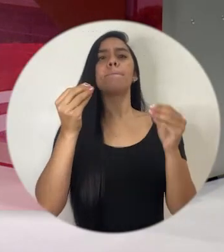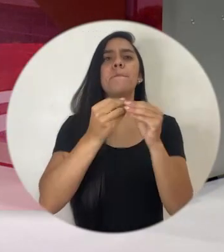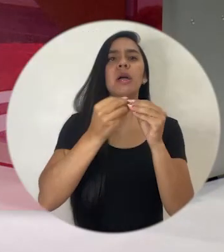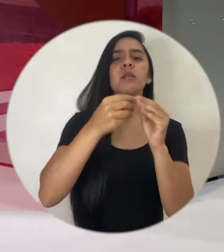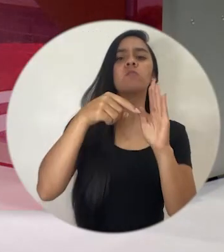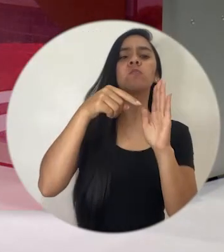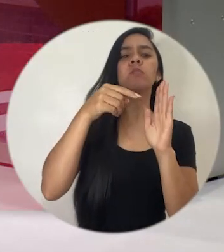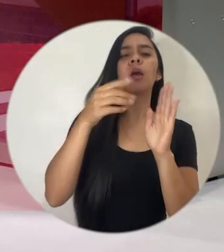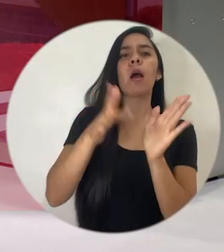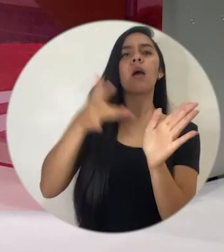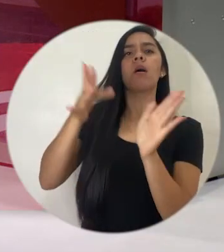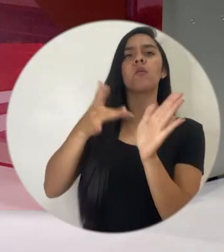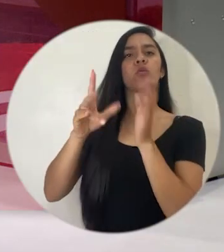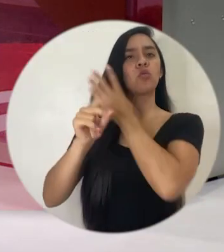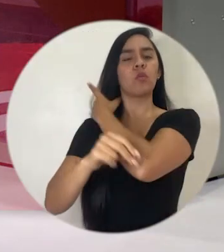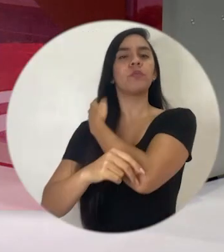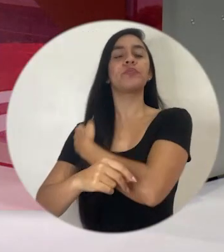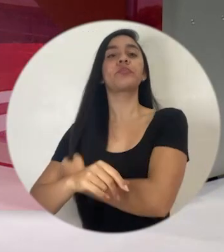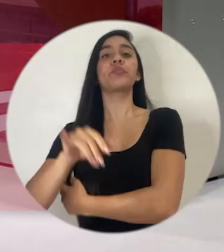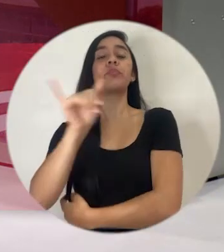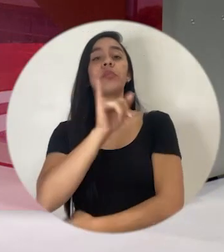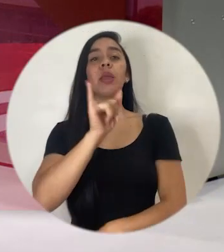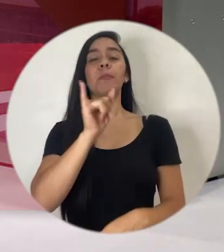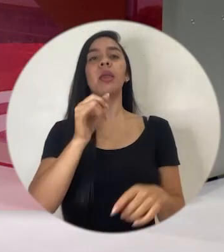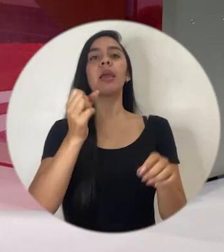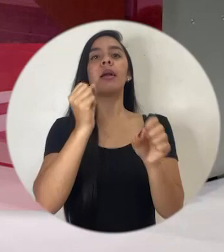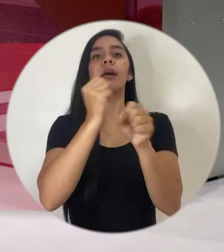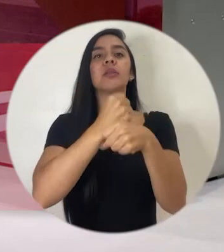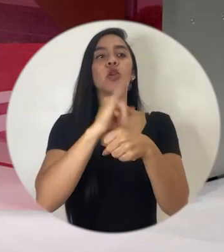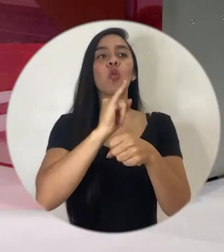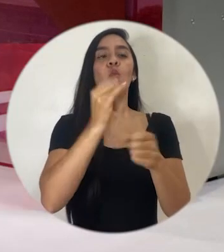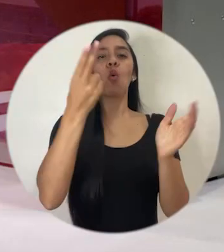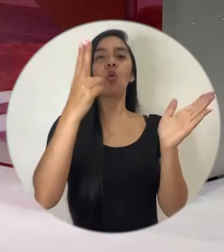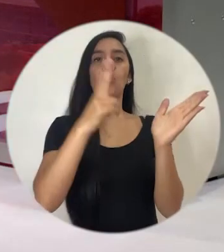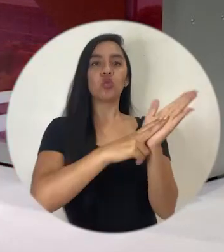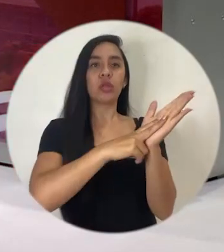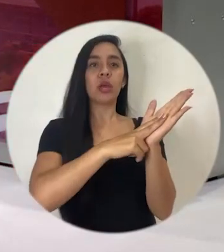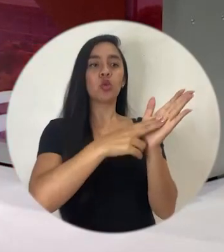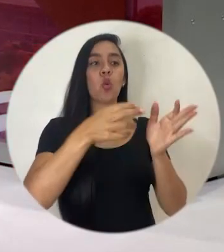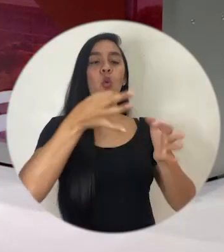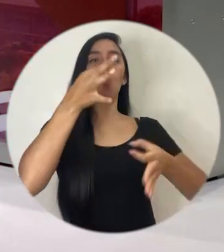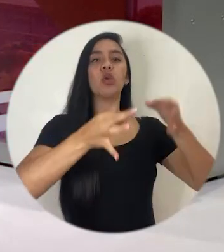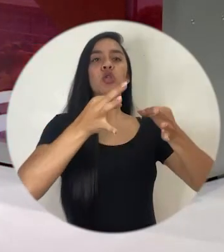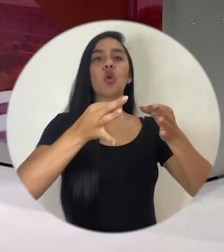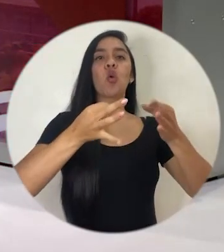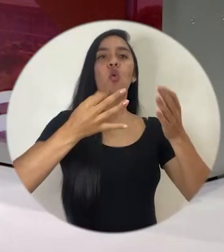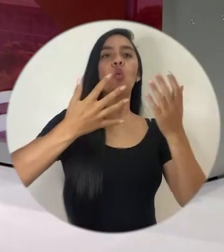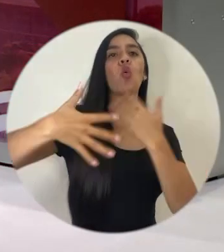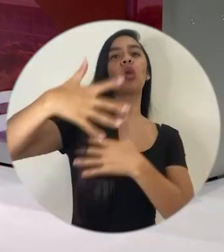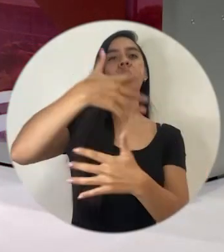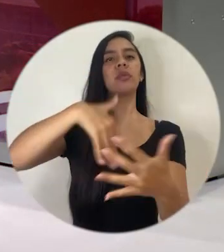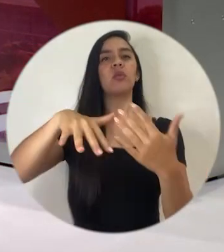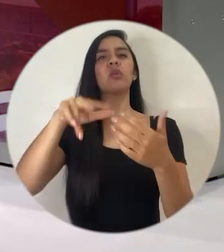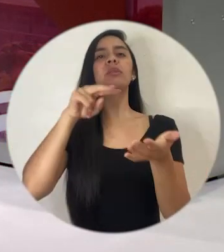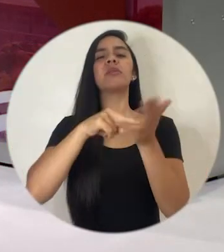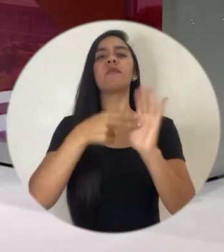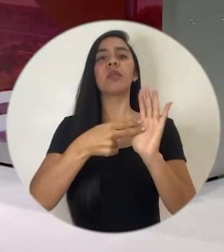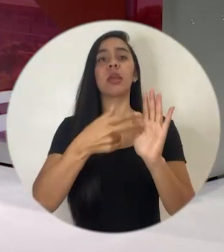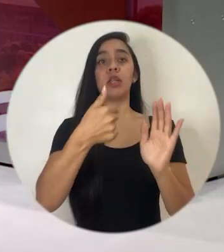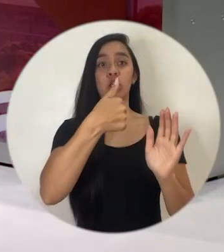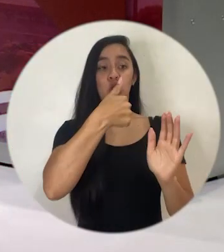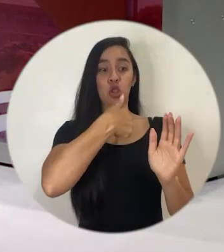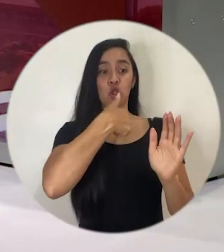homologados posibles para que permitan hacerse lo que se llaman juicios colectivos y entonces cuando a alguien lo afectaron pueda